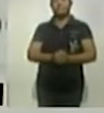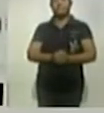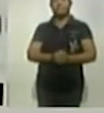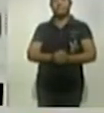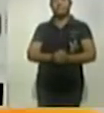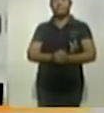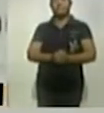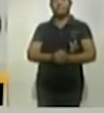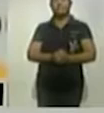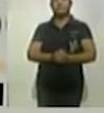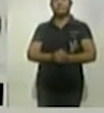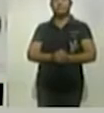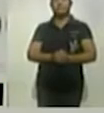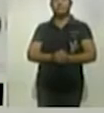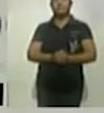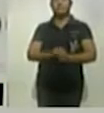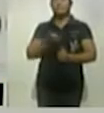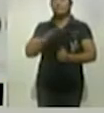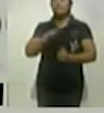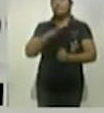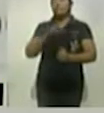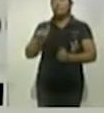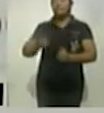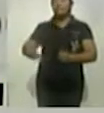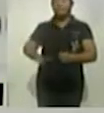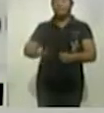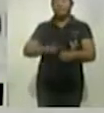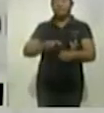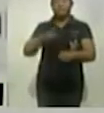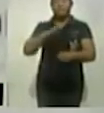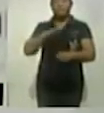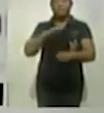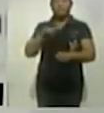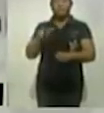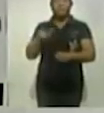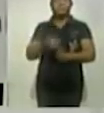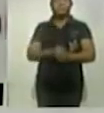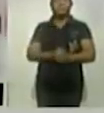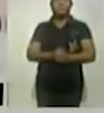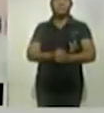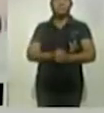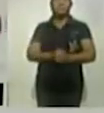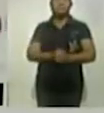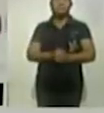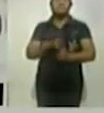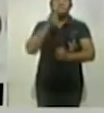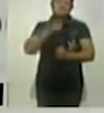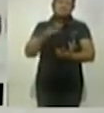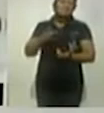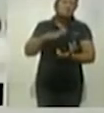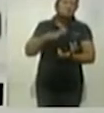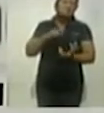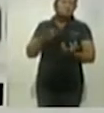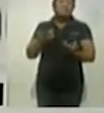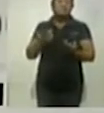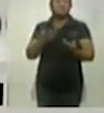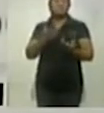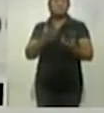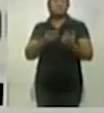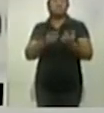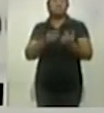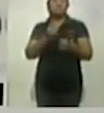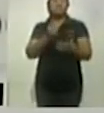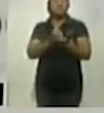anuncié el señor gobernador en la, en la, en el primer reporte, en el plan eliminar, en el cual no existían daños en Tlaxcala. Seguimos en los